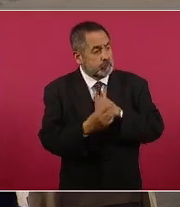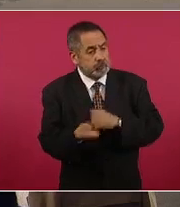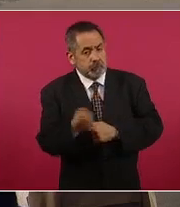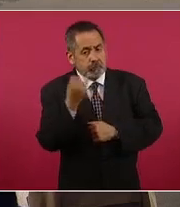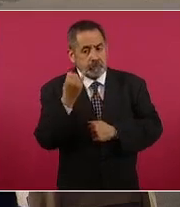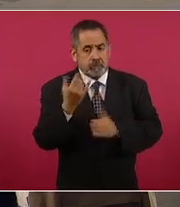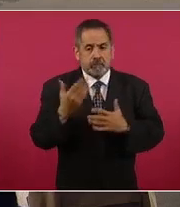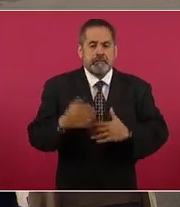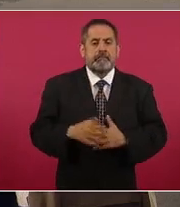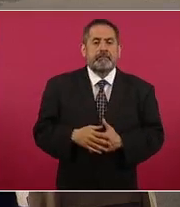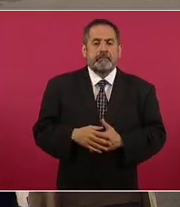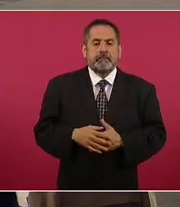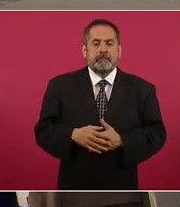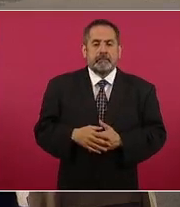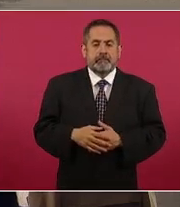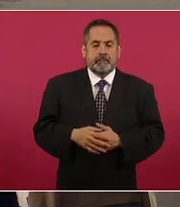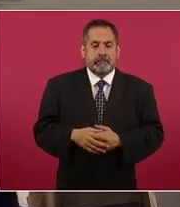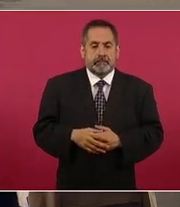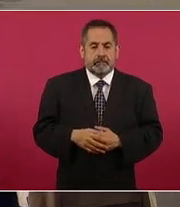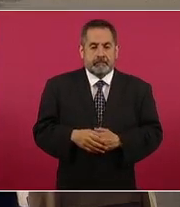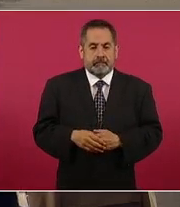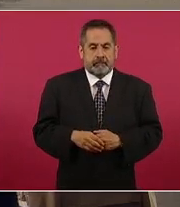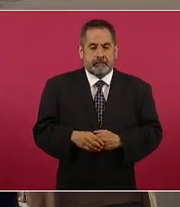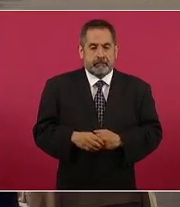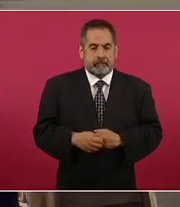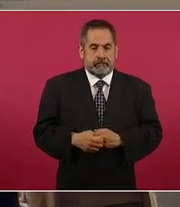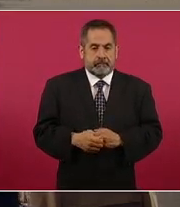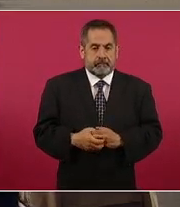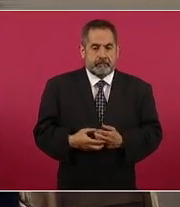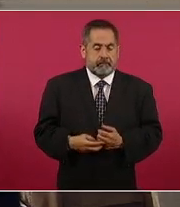Dice la embajada… Aquí me lo están reportando.